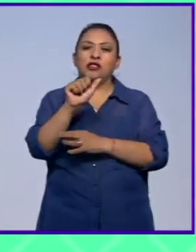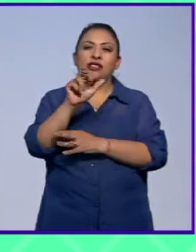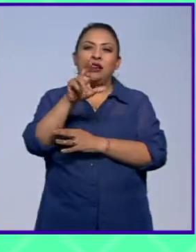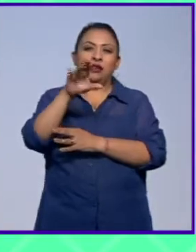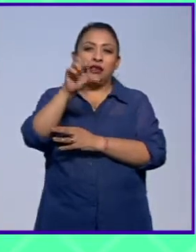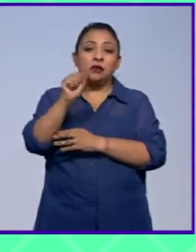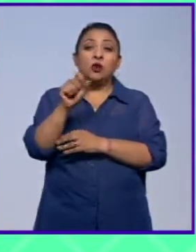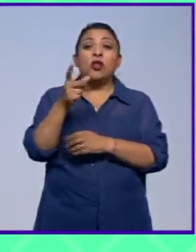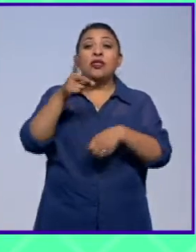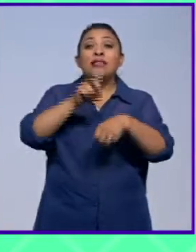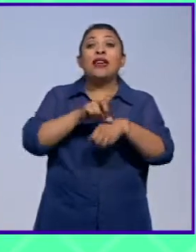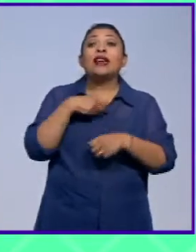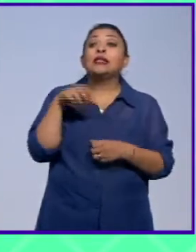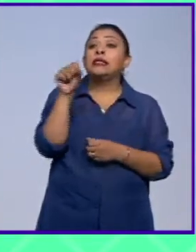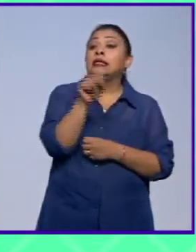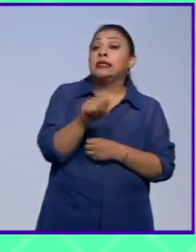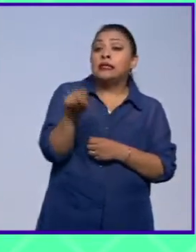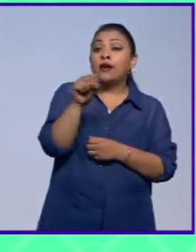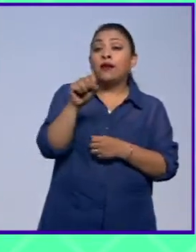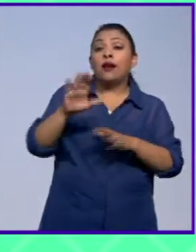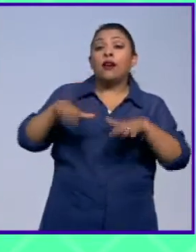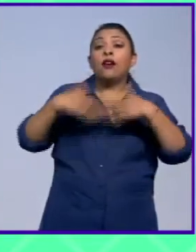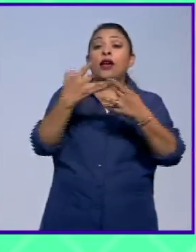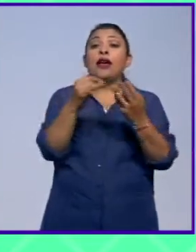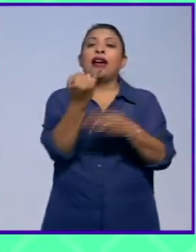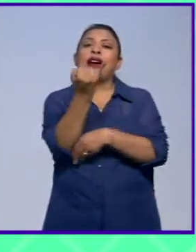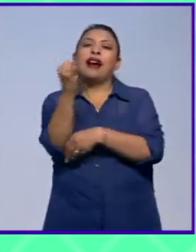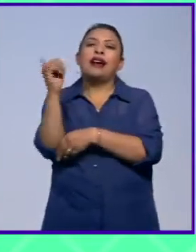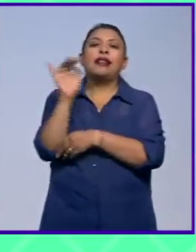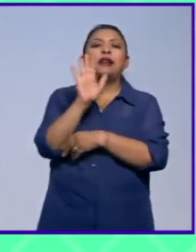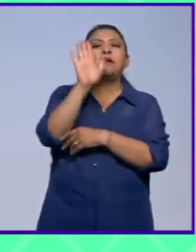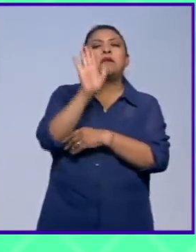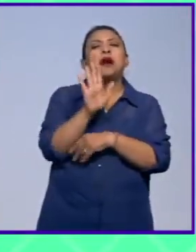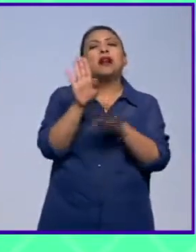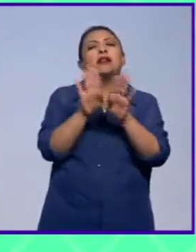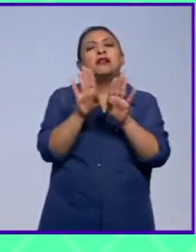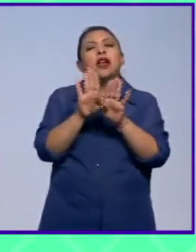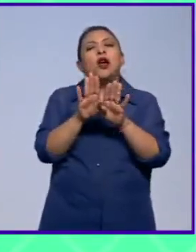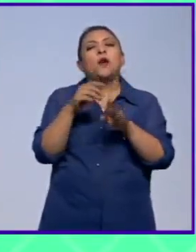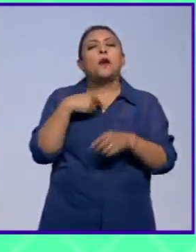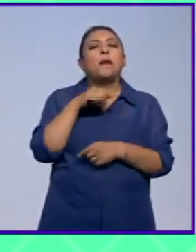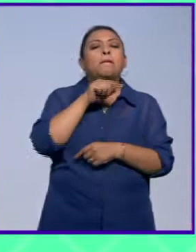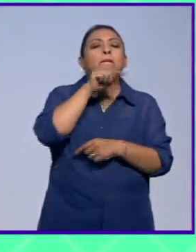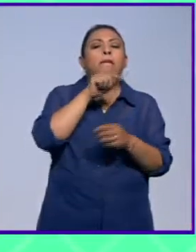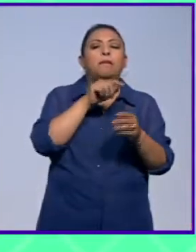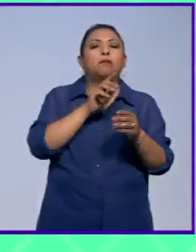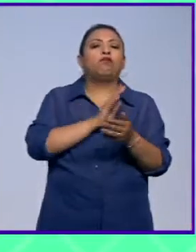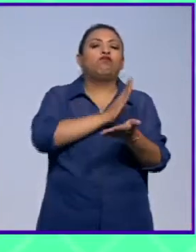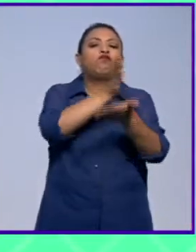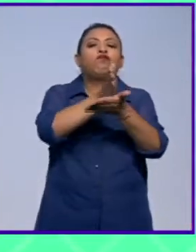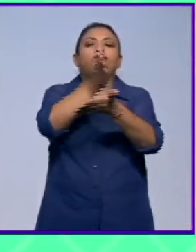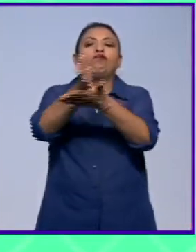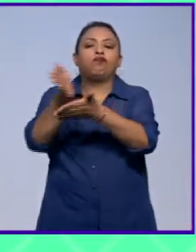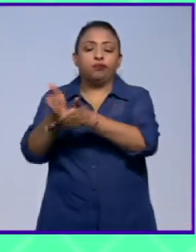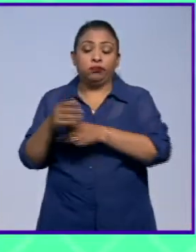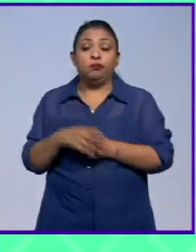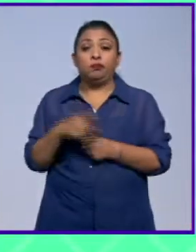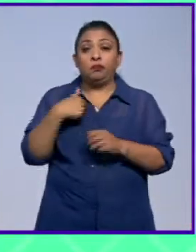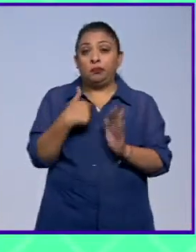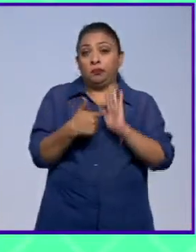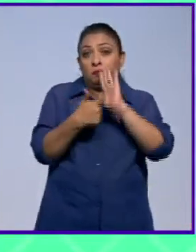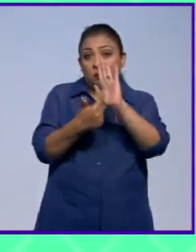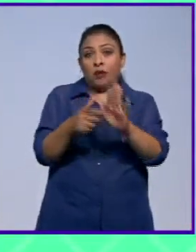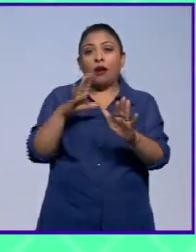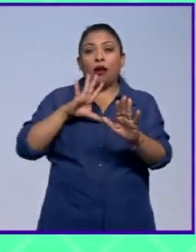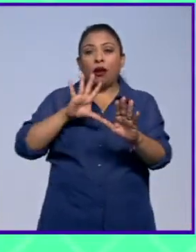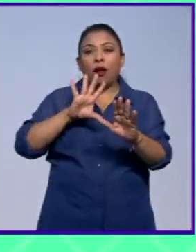los sábados en los jardines como una especie de recorridos. La muestra da cuenta